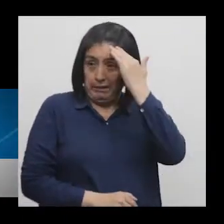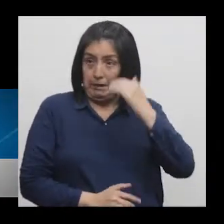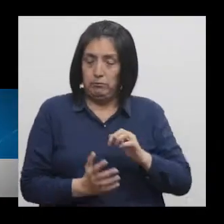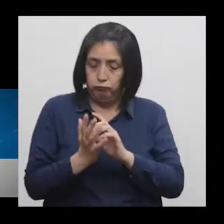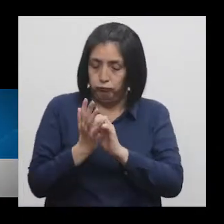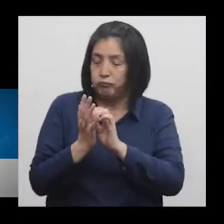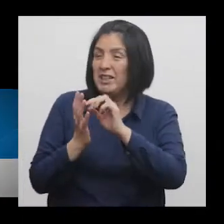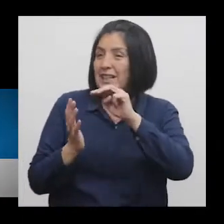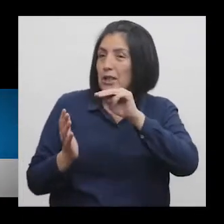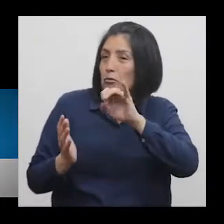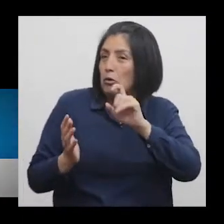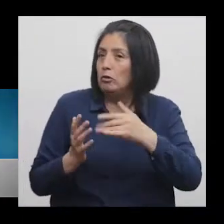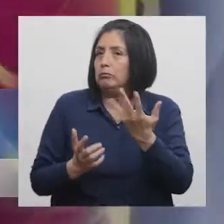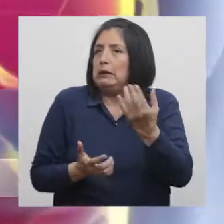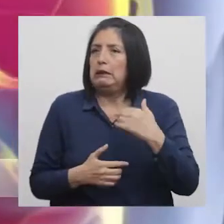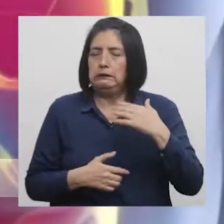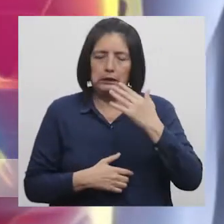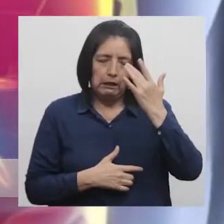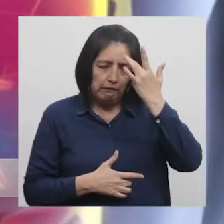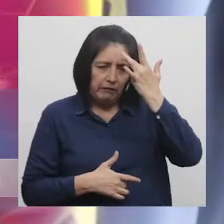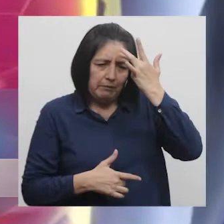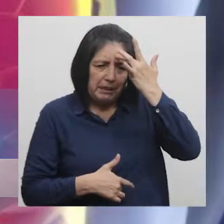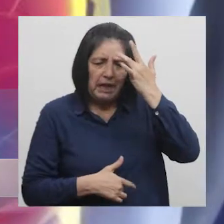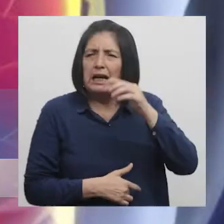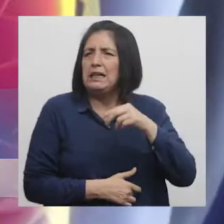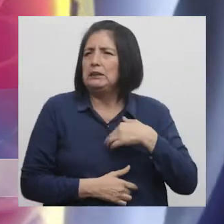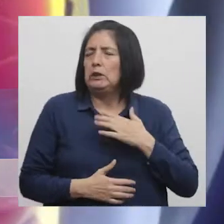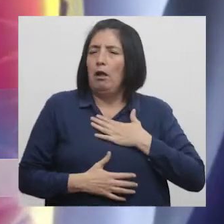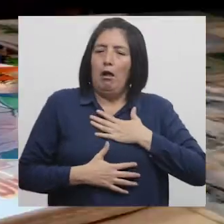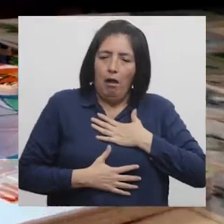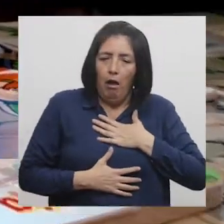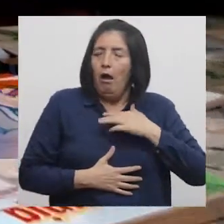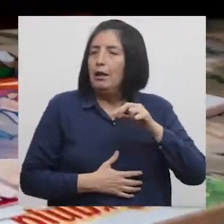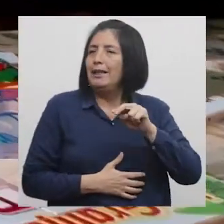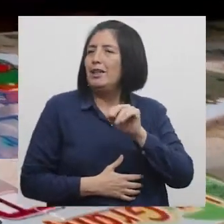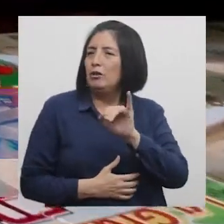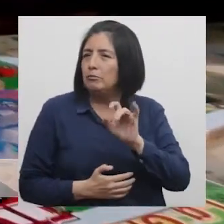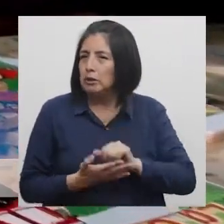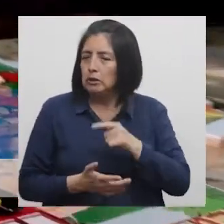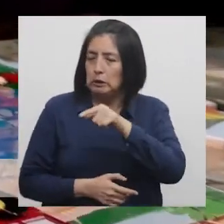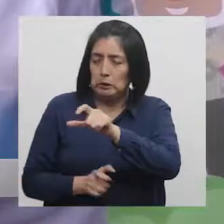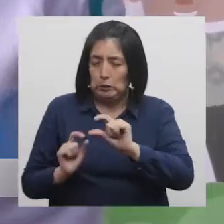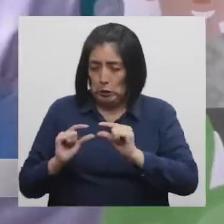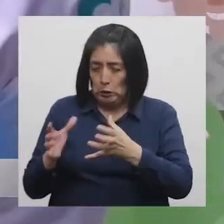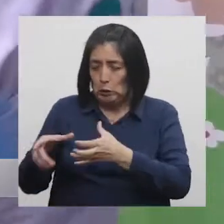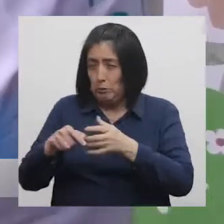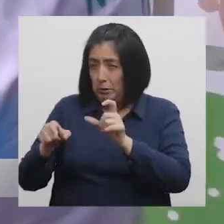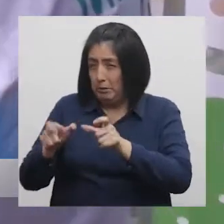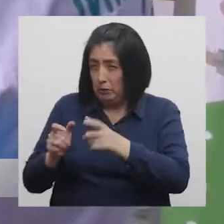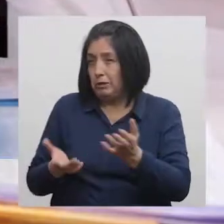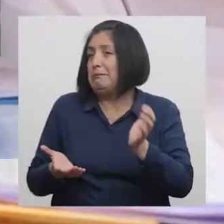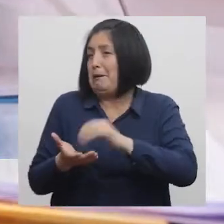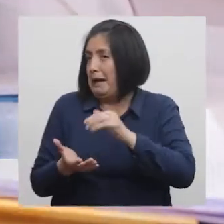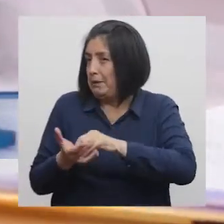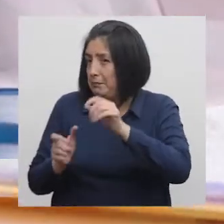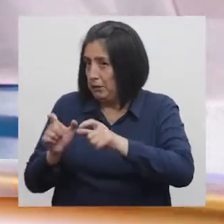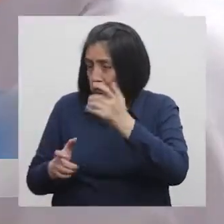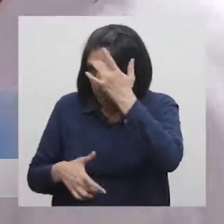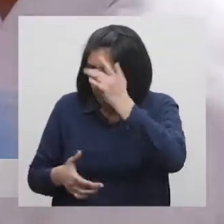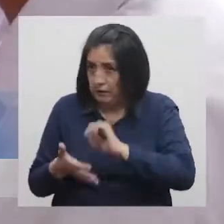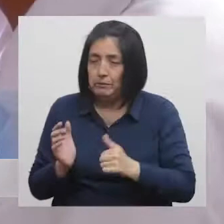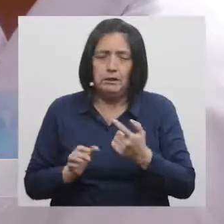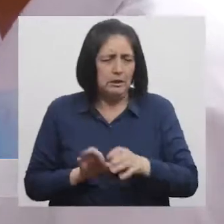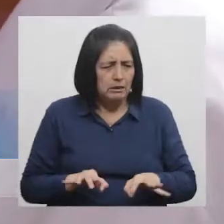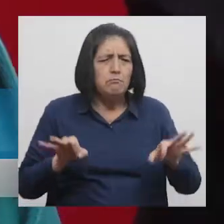es el principal causante de la neumonía y ella es la infección más común en este grupo poblacional. En ese sentido, es importante